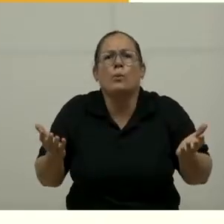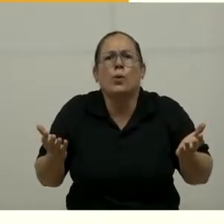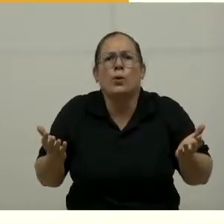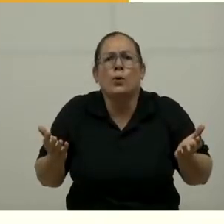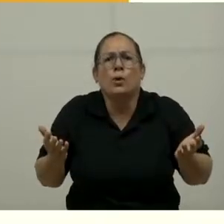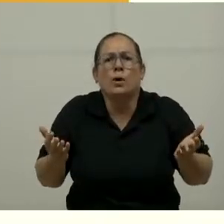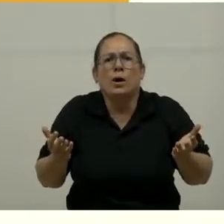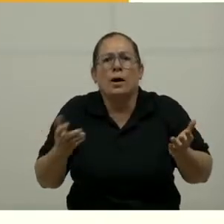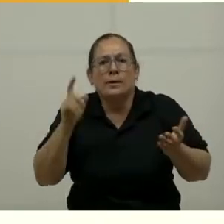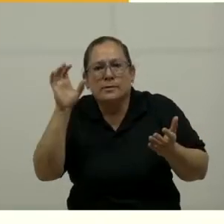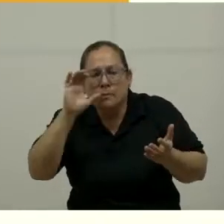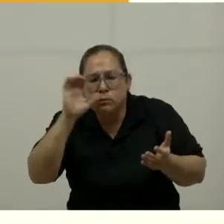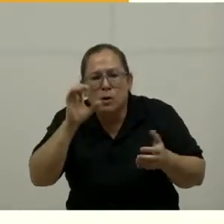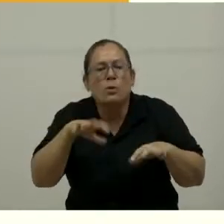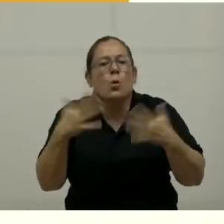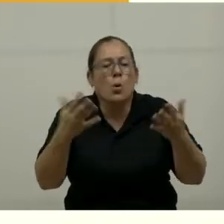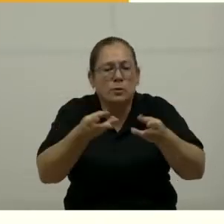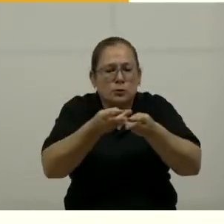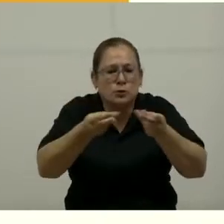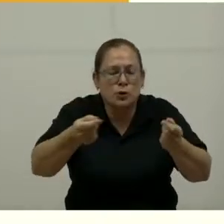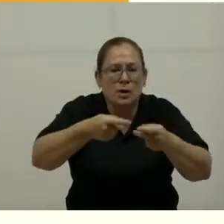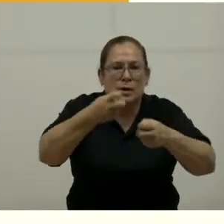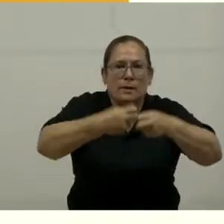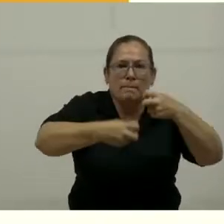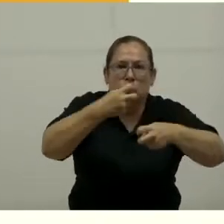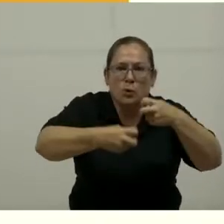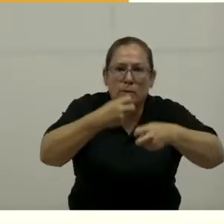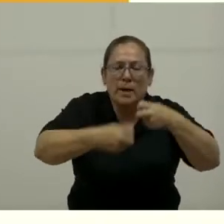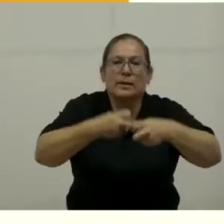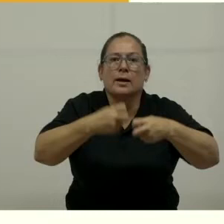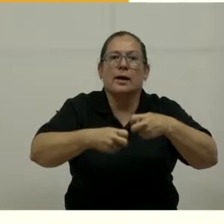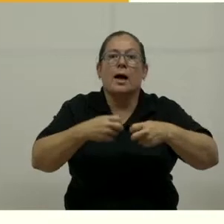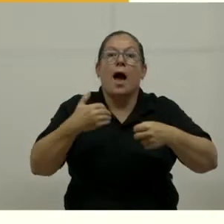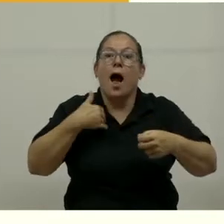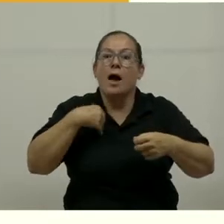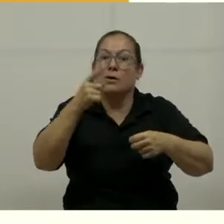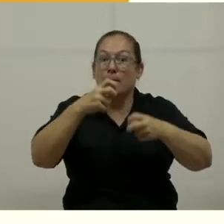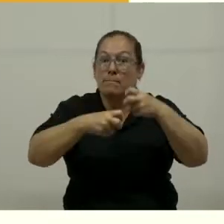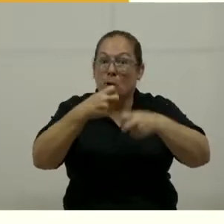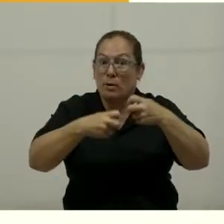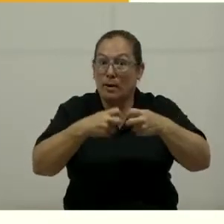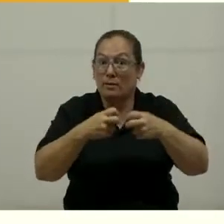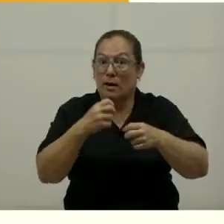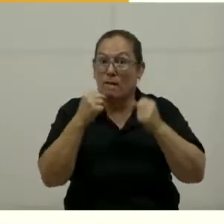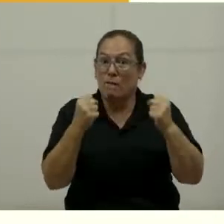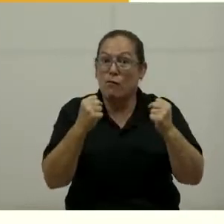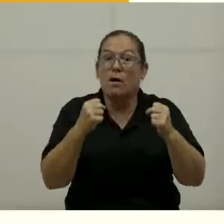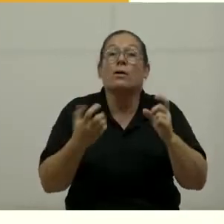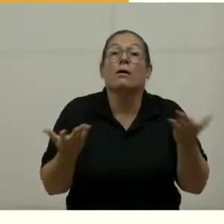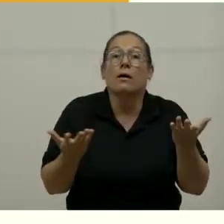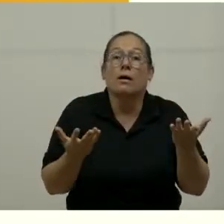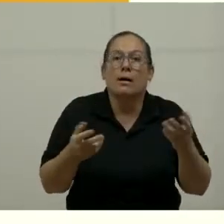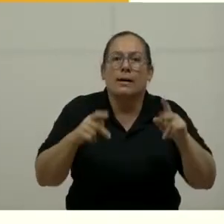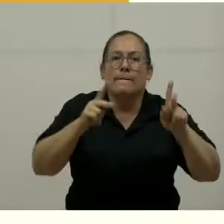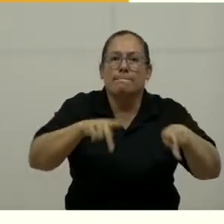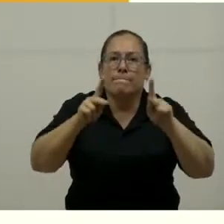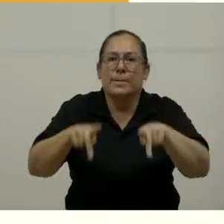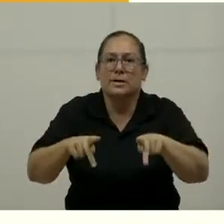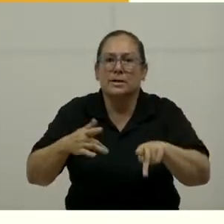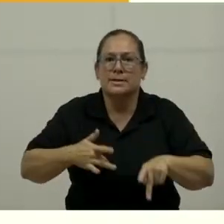Primero, abordando problemáticas. Angie, hay una problemática muy fuerte a nivel internacional. Y es que las personas se sienten